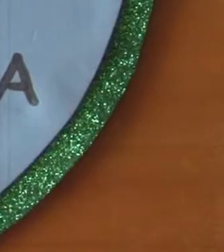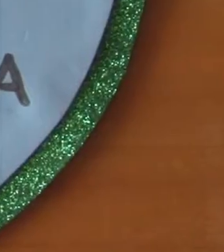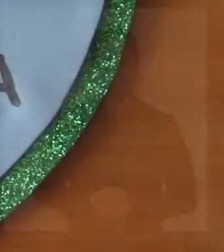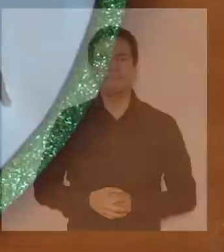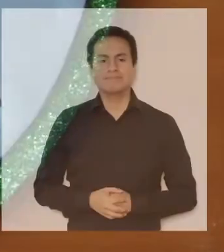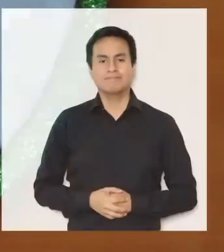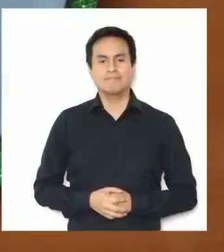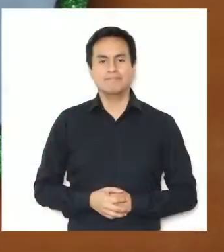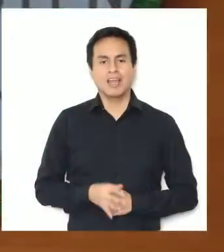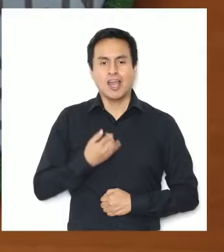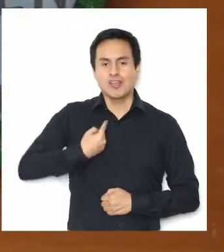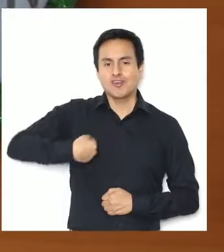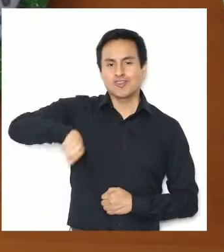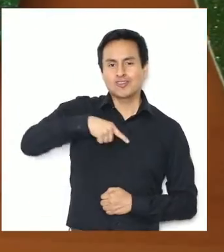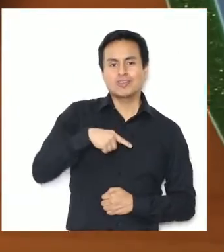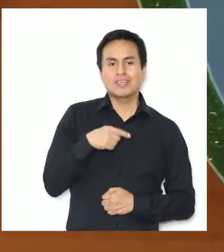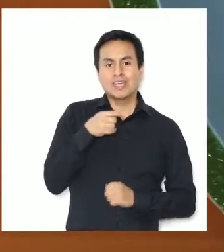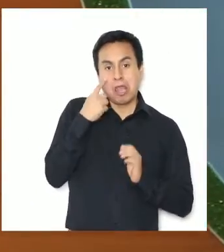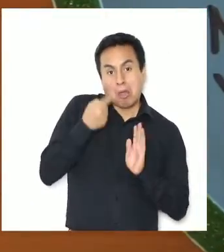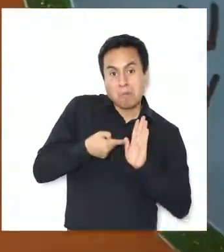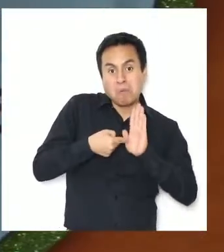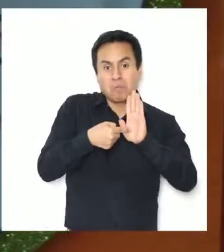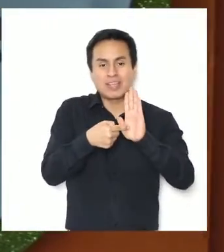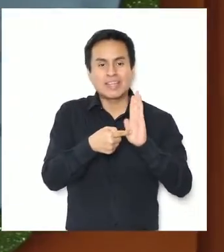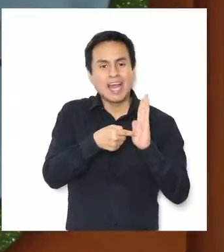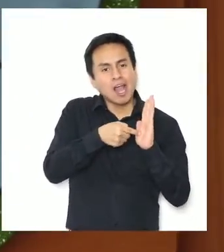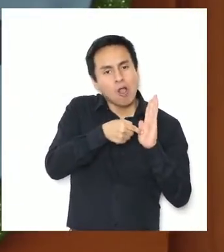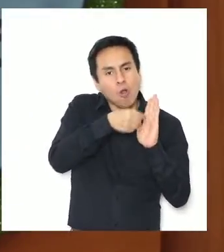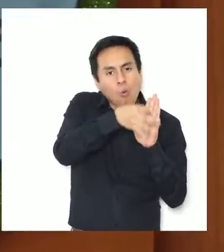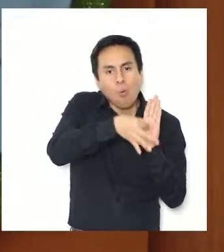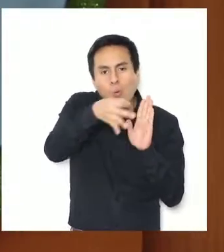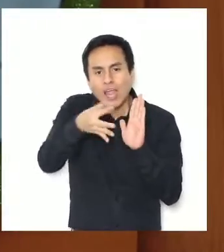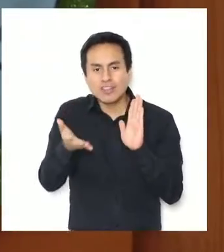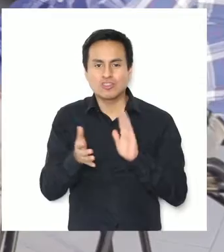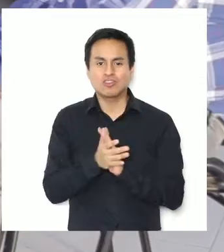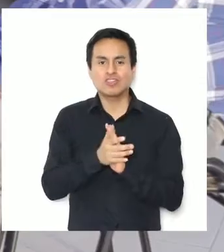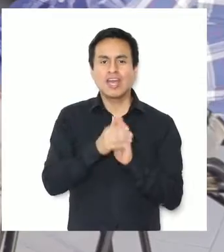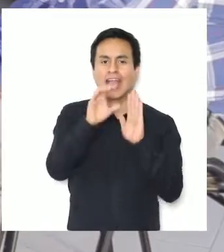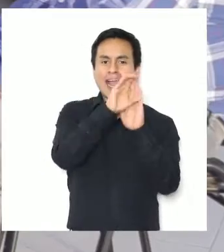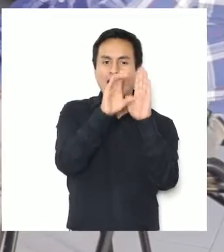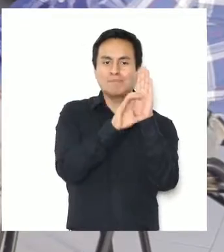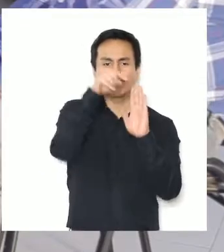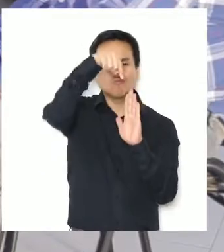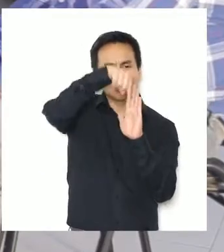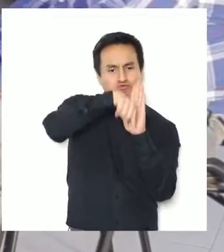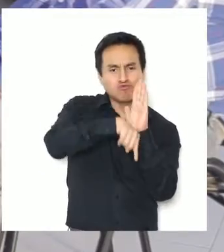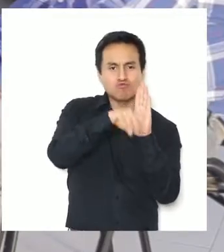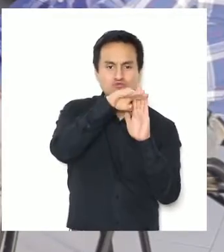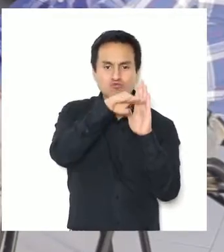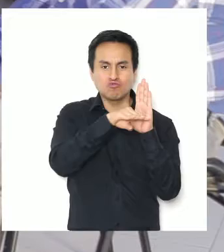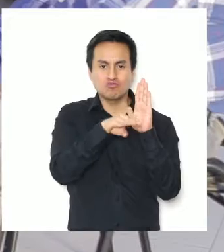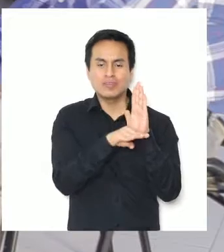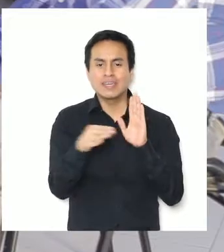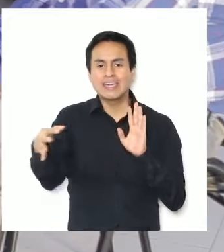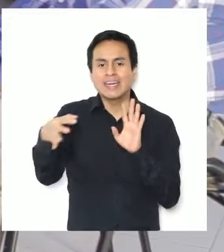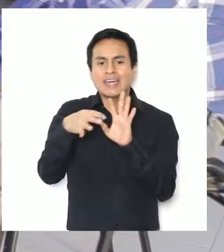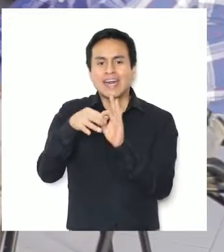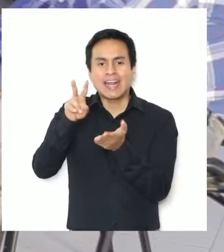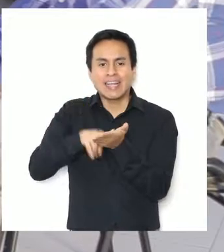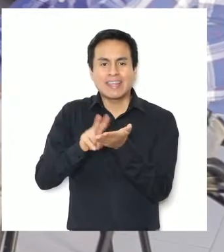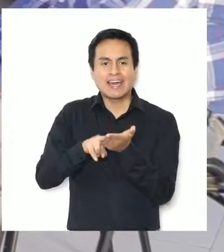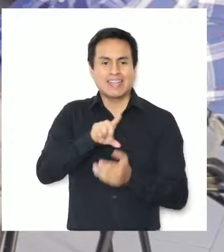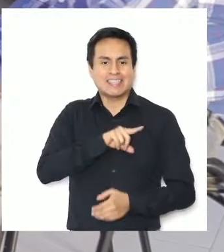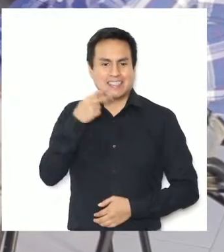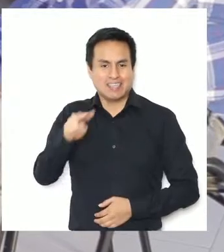Nosotros le hemos planteado esta propuesta que son cuentos, subdivididos en capítulos, que tienen que ver con su realidad,